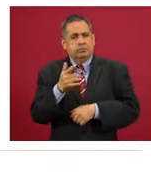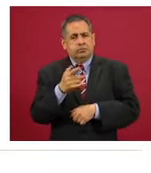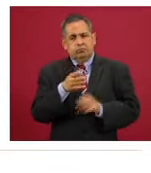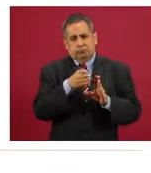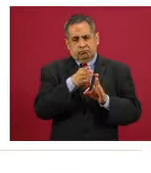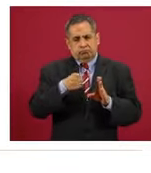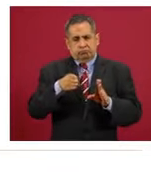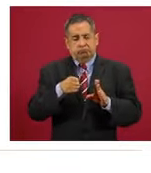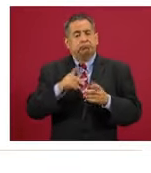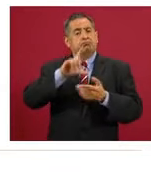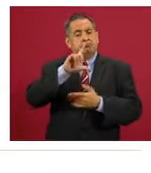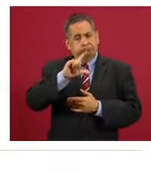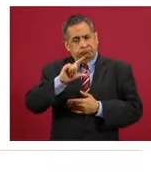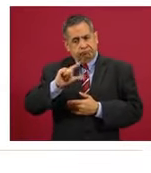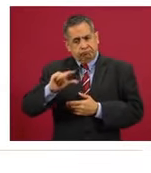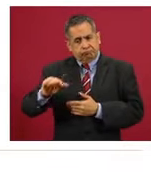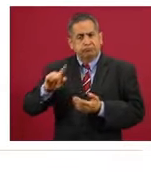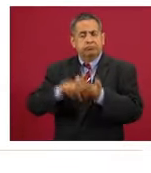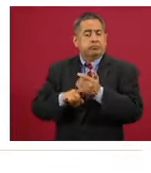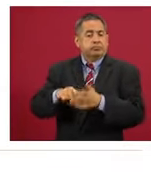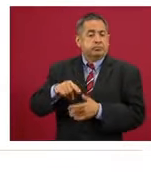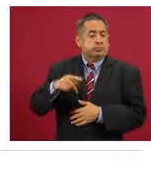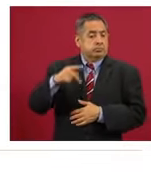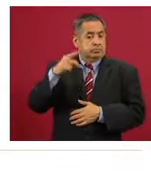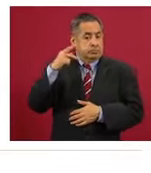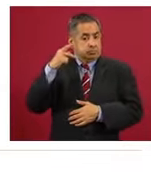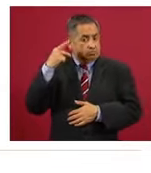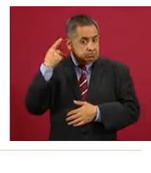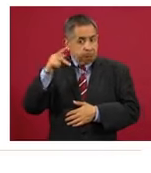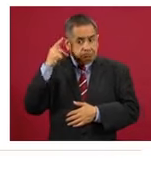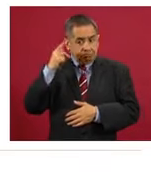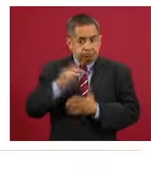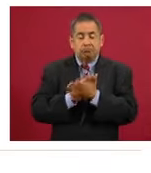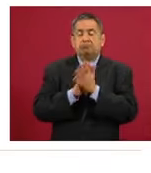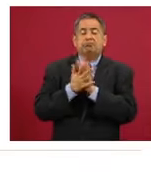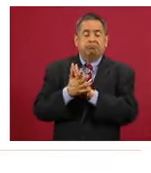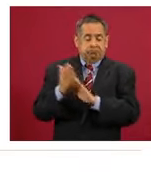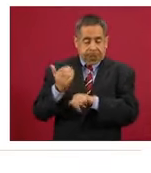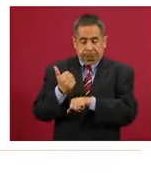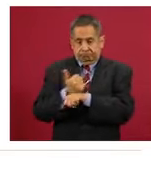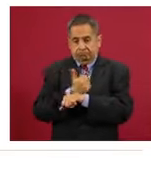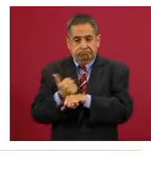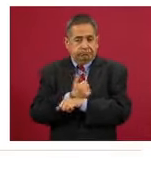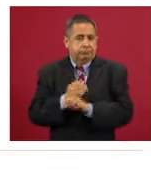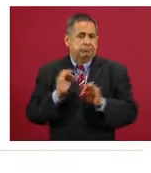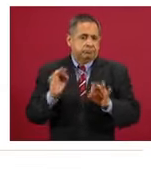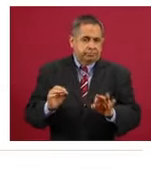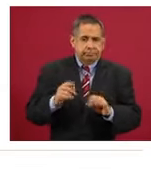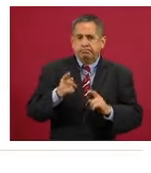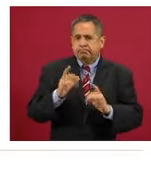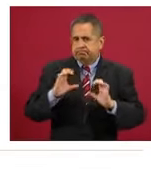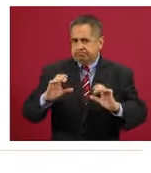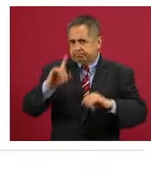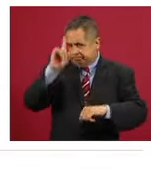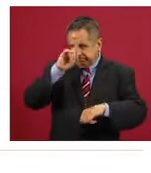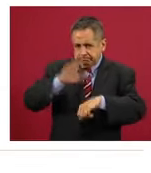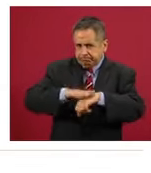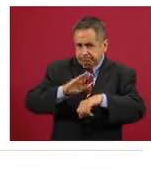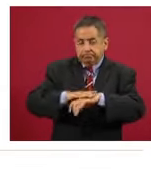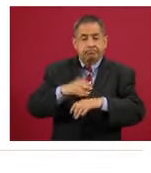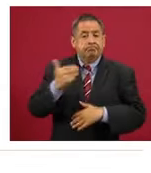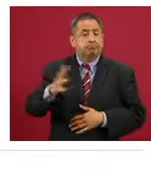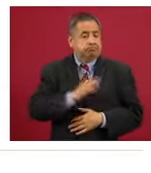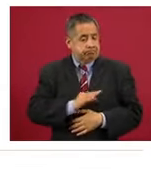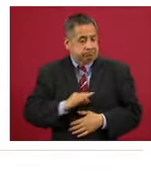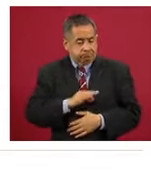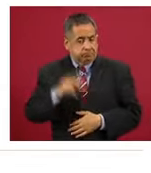tiene una tendencia a la baja. Puebla pasa ya a amarillo y hay que mantener de todos modos la prudencia. Aquí felicitamos